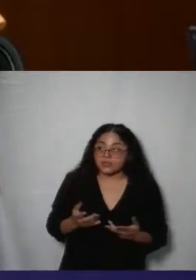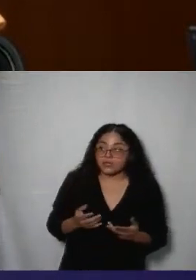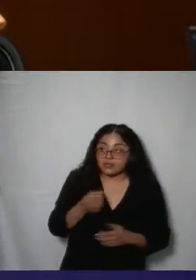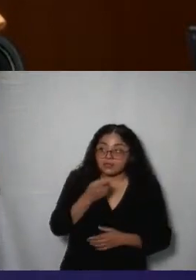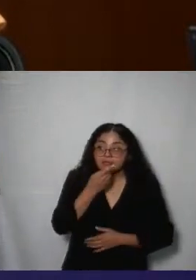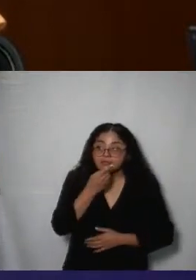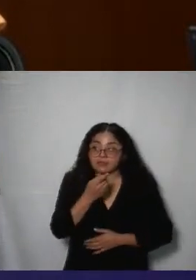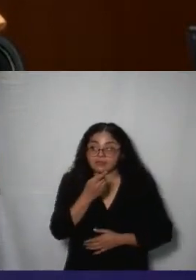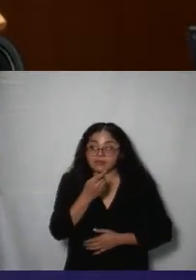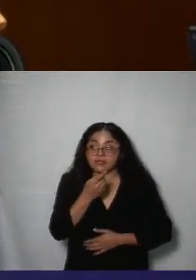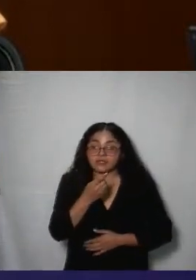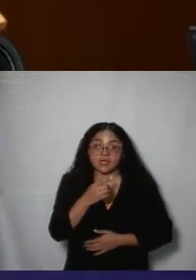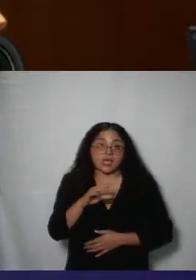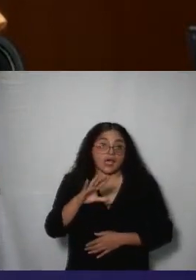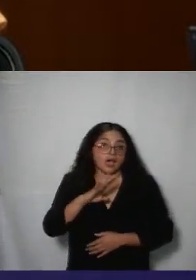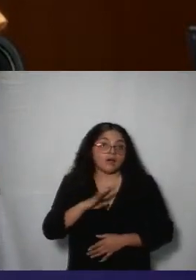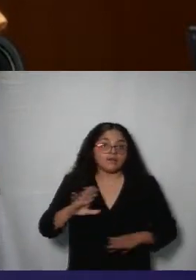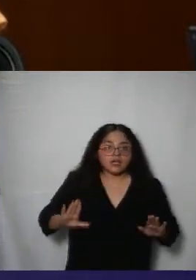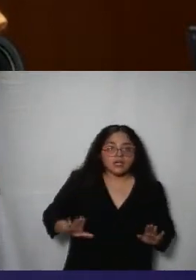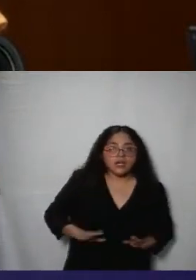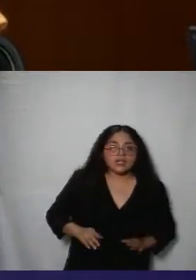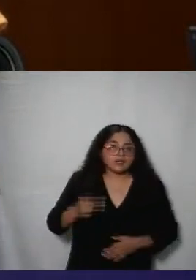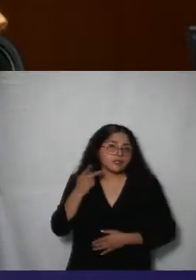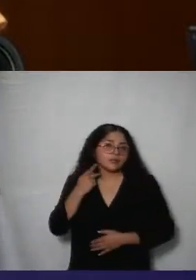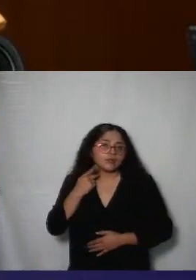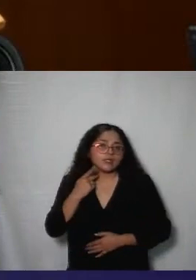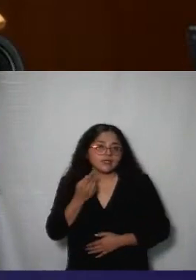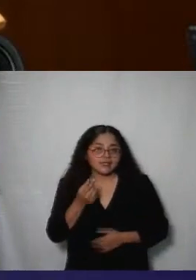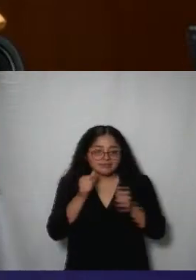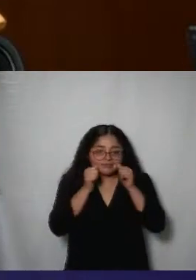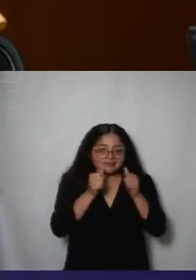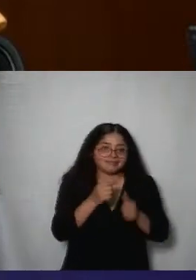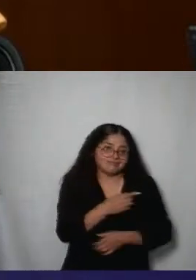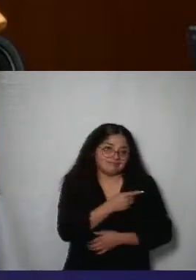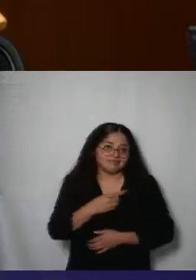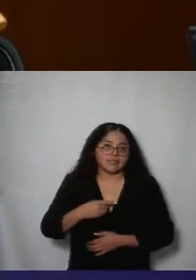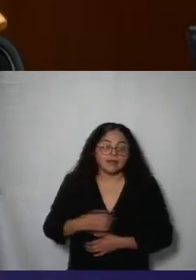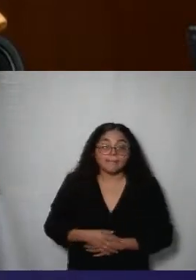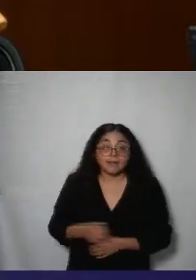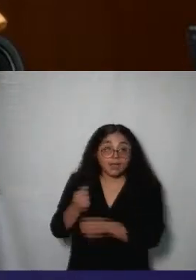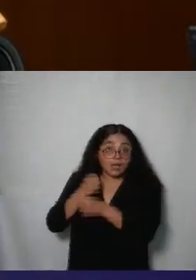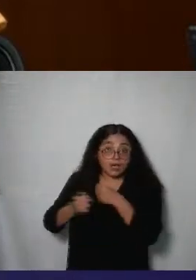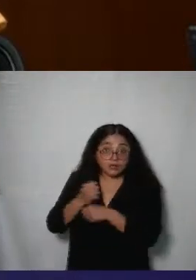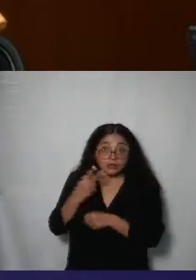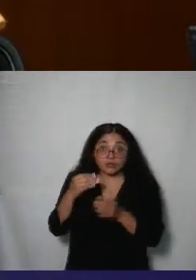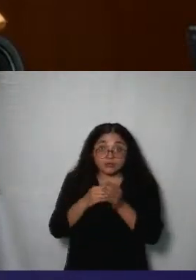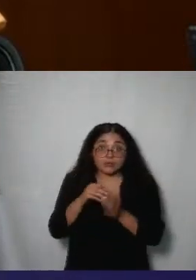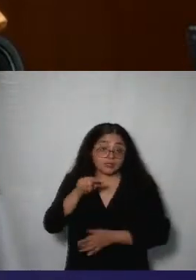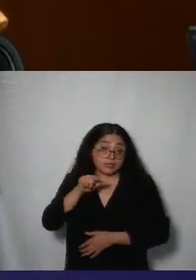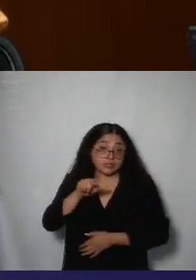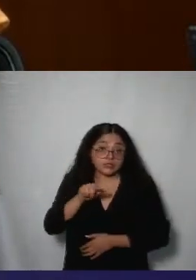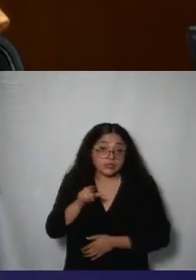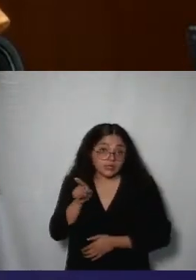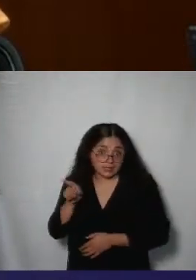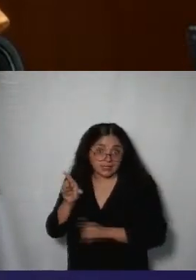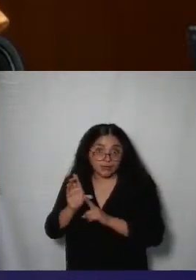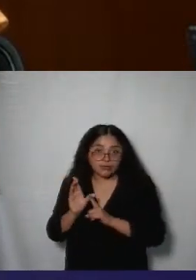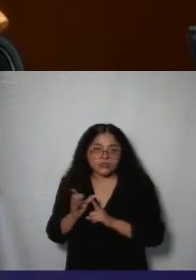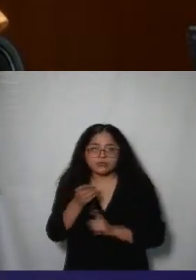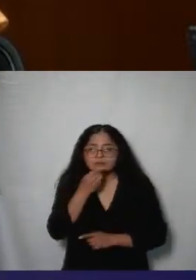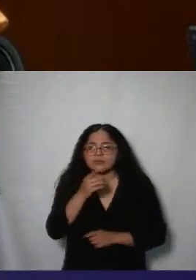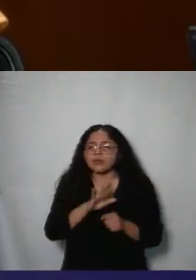establecen características que estas políticas deben atender y ya desde 2017 el mismo consejo nacional